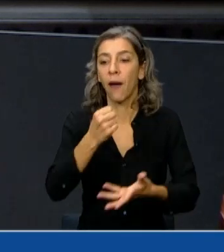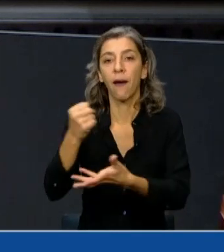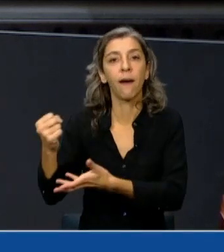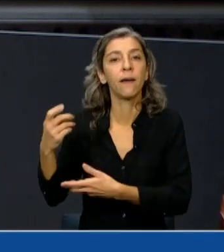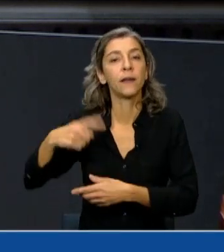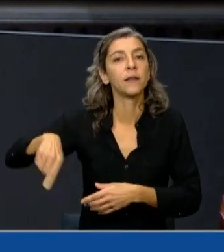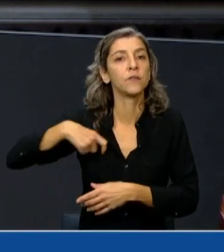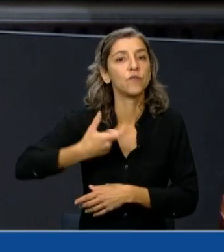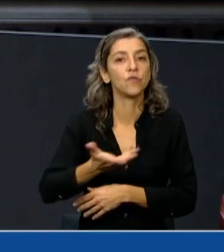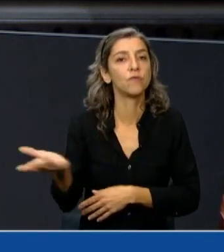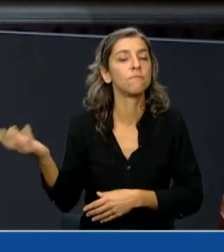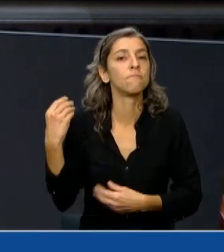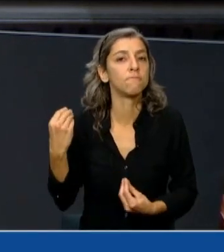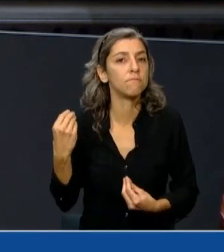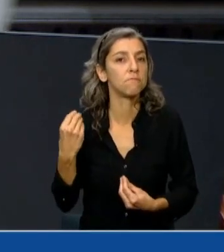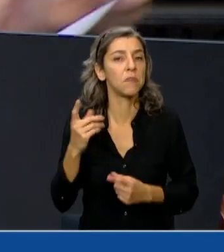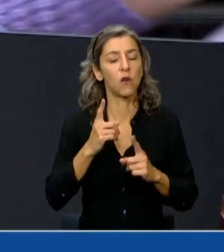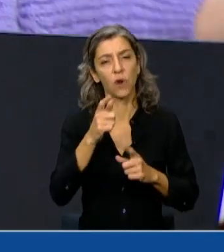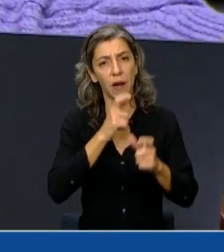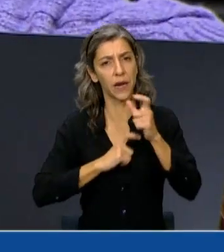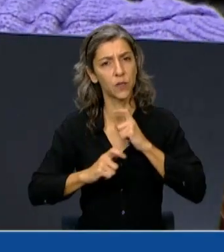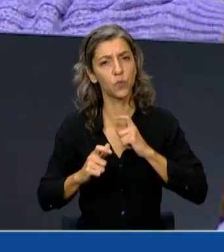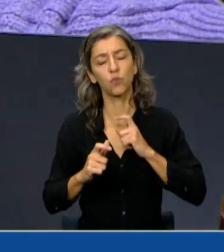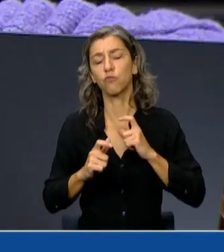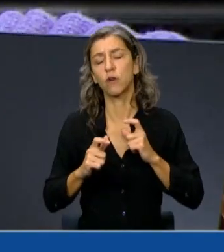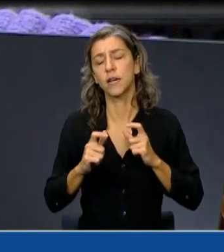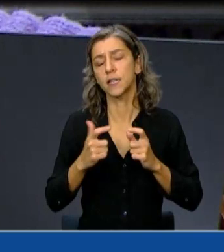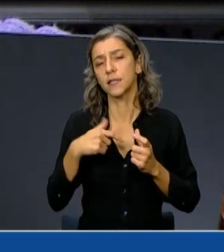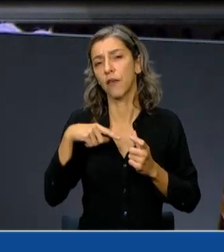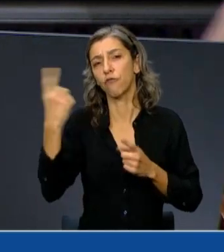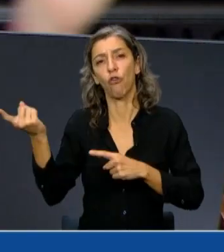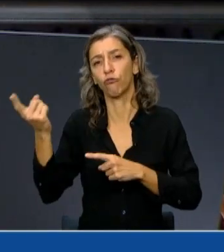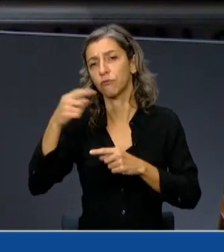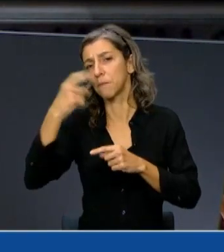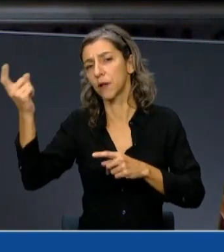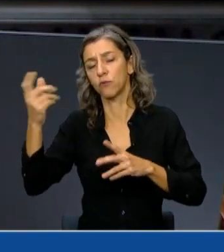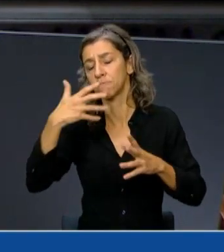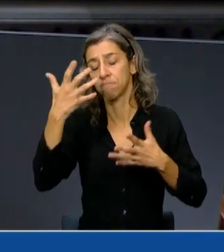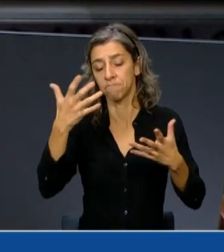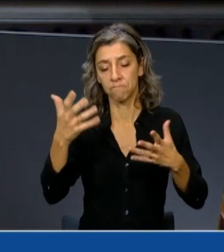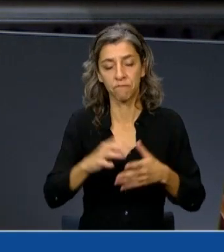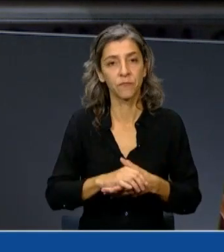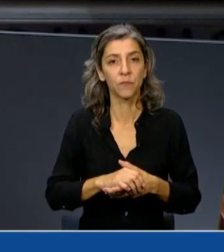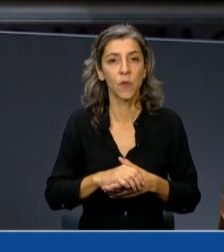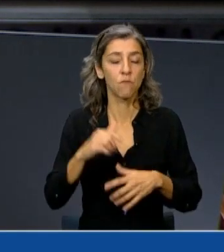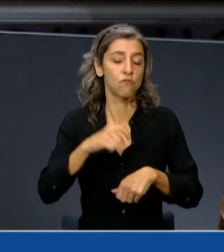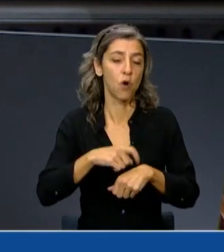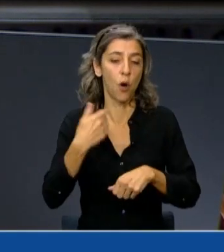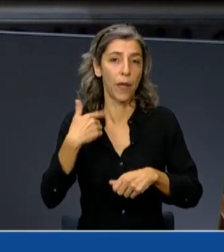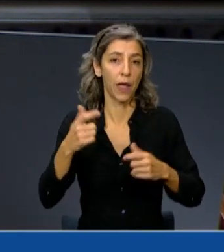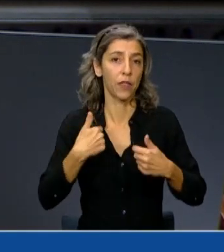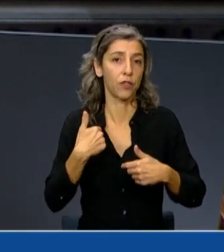Han contestado, me han remitido a otra pregunta y la verdad que cuando empezamos a abrir los archivos